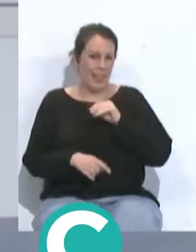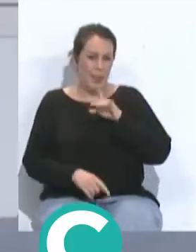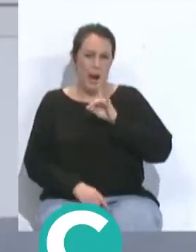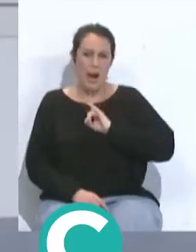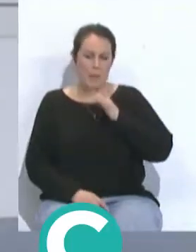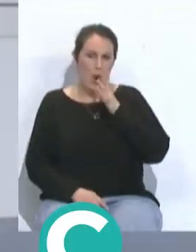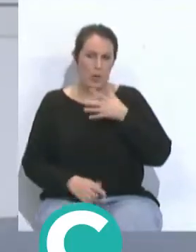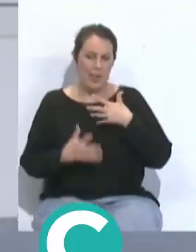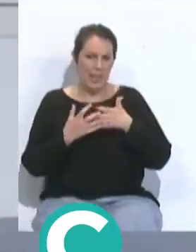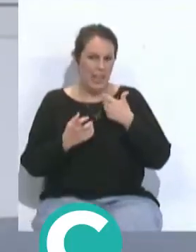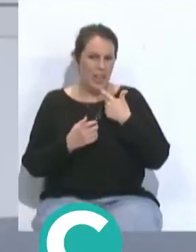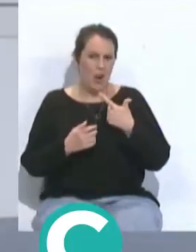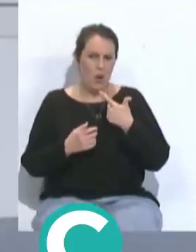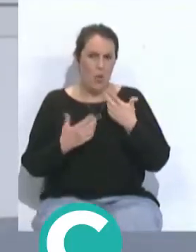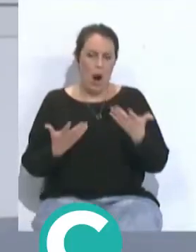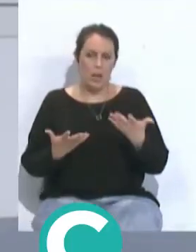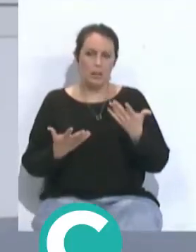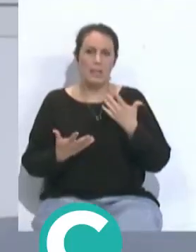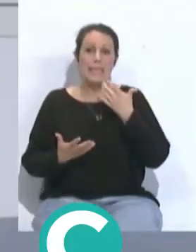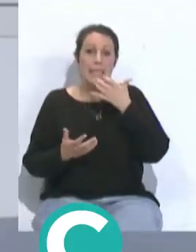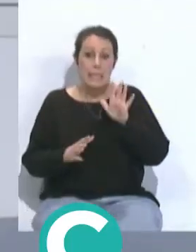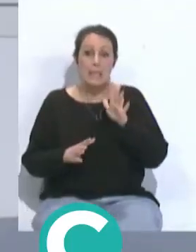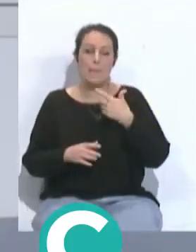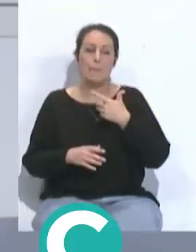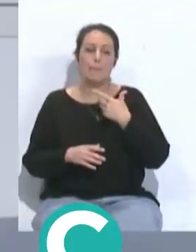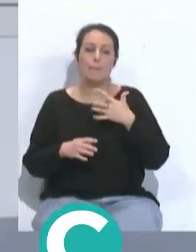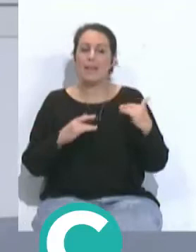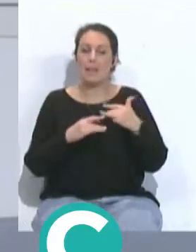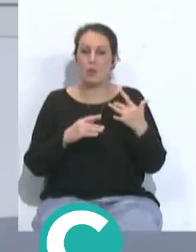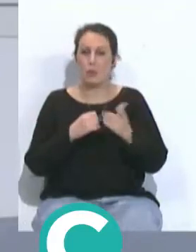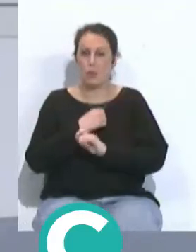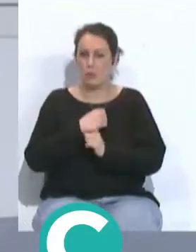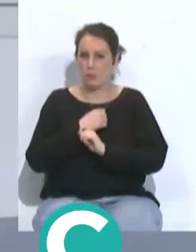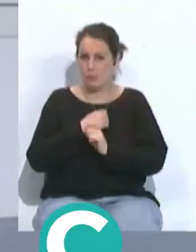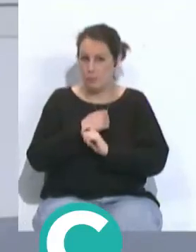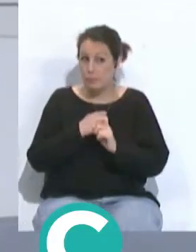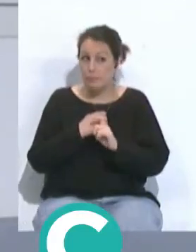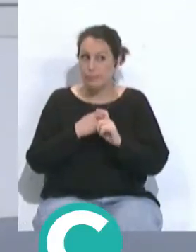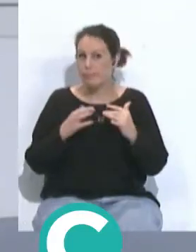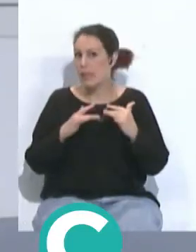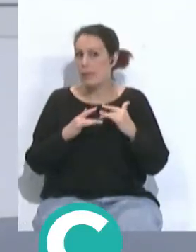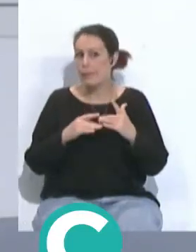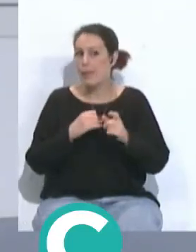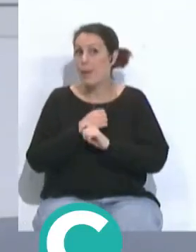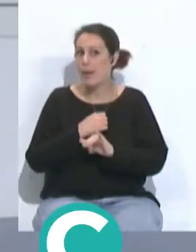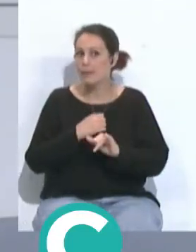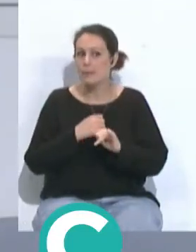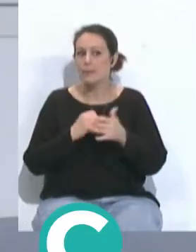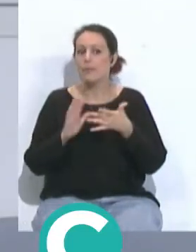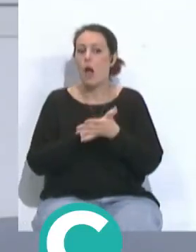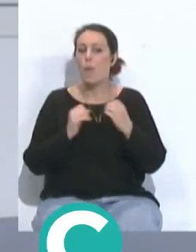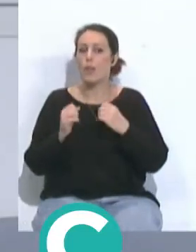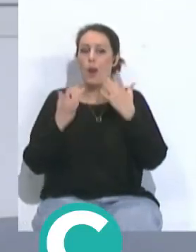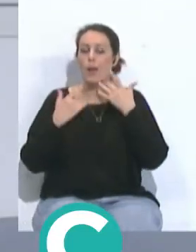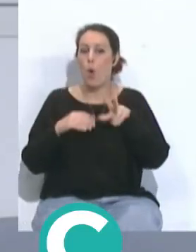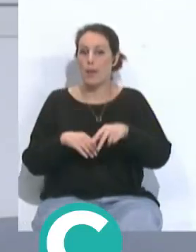dijo una frase como que si estaba amañado el partido tal quiere decir que la competición no ha sido limpia y